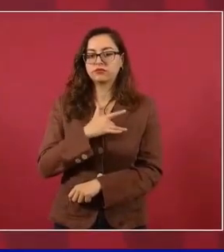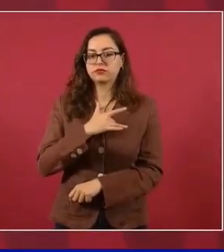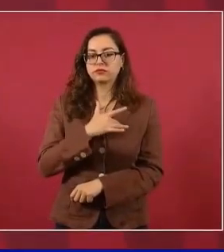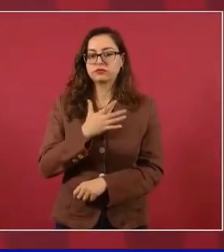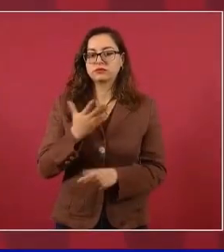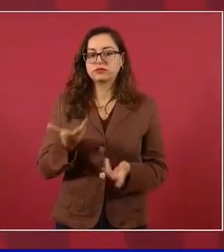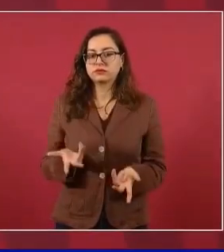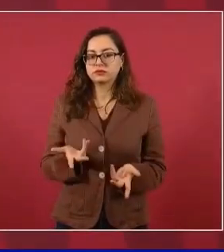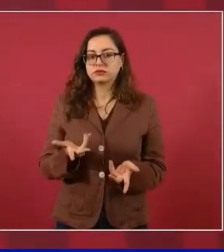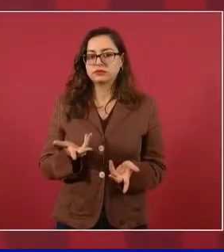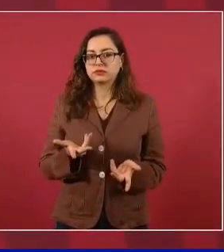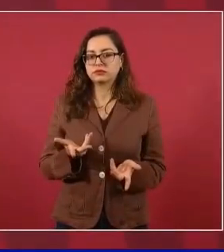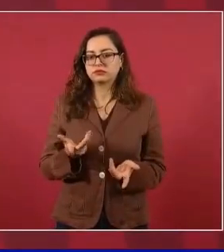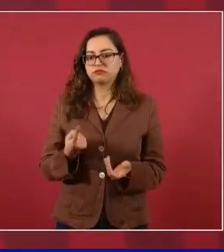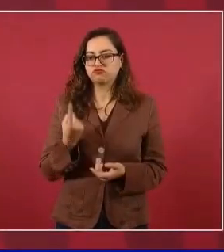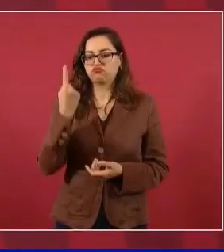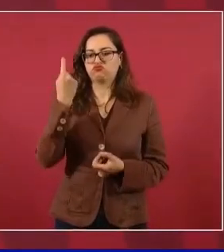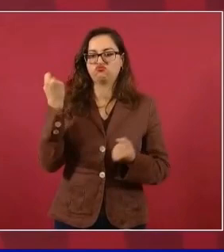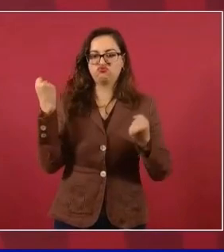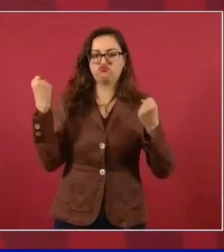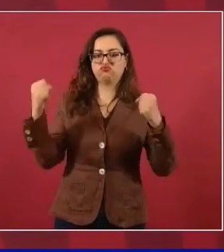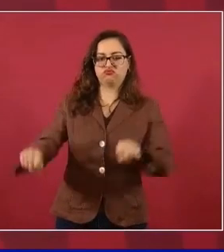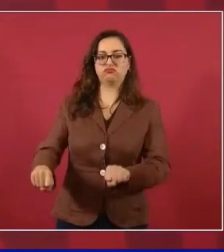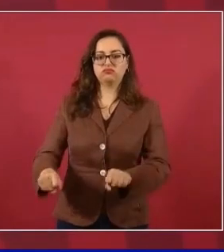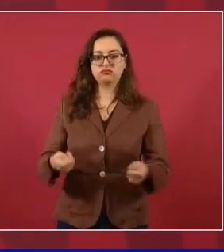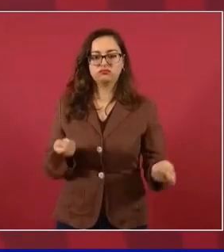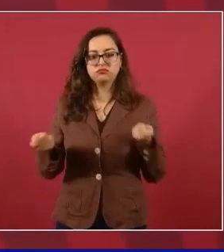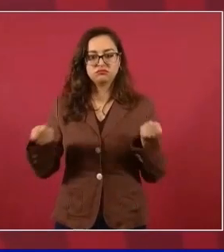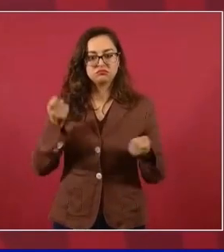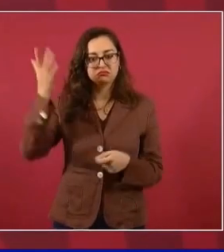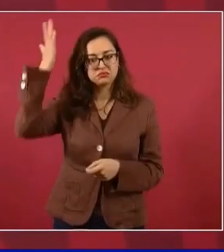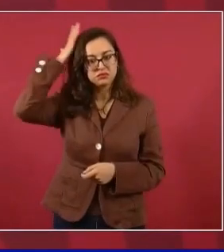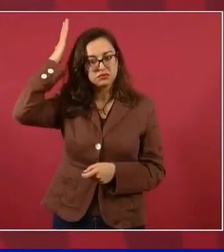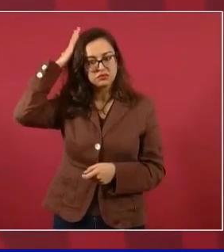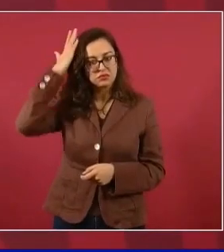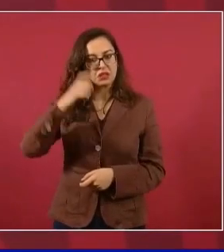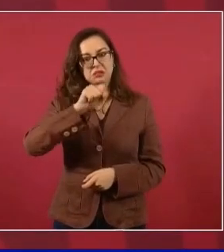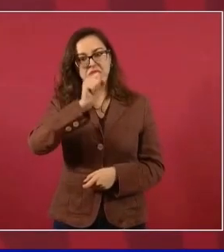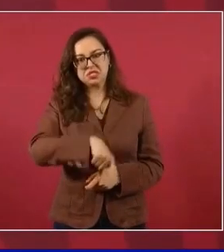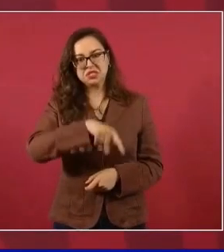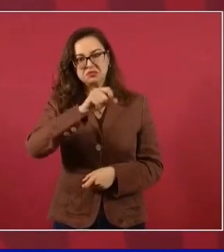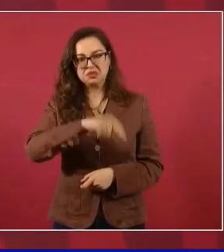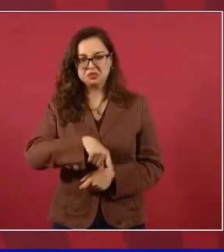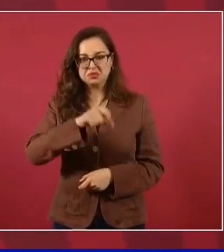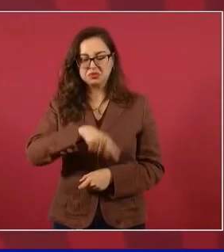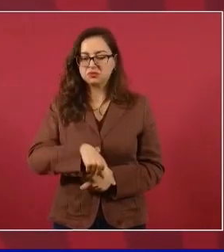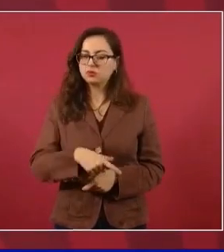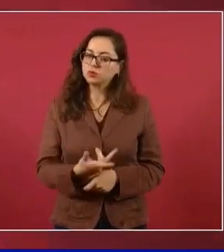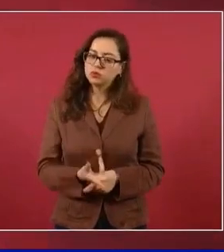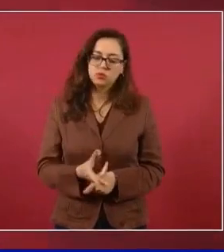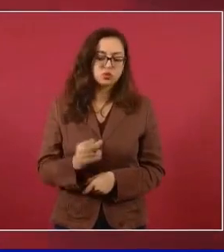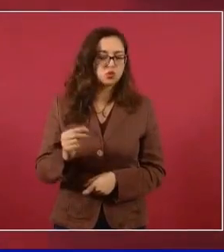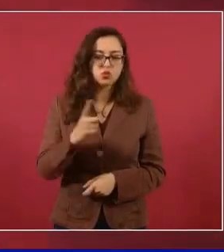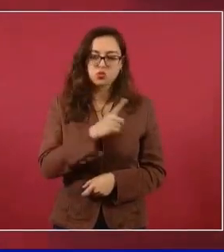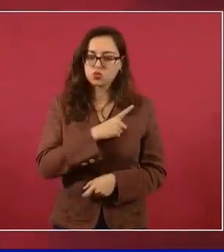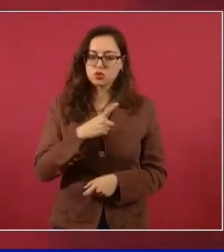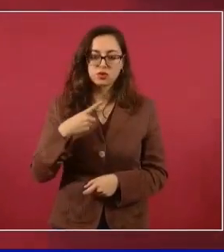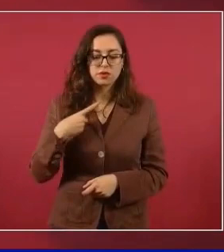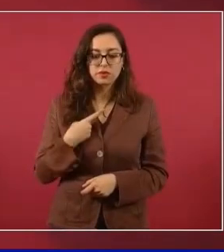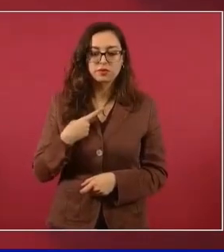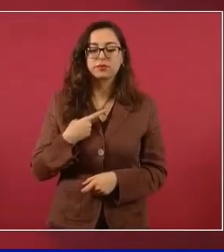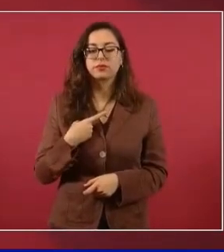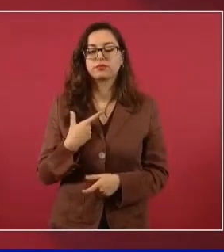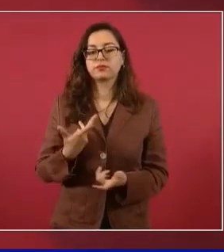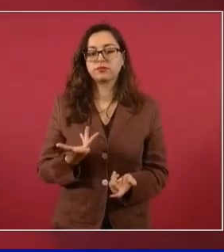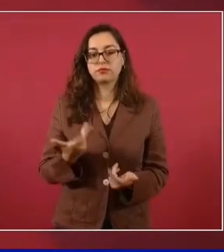liderazgos charros y que los dirigentes defiendan